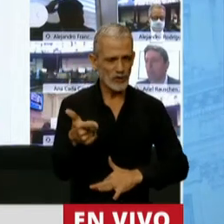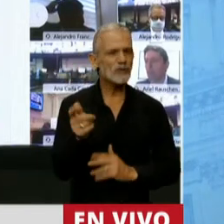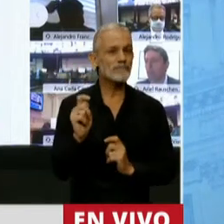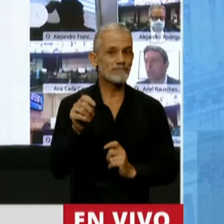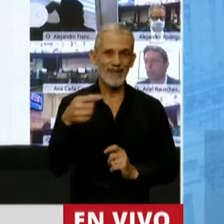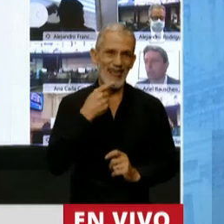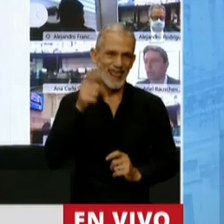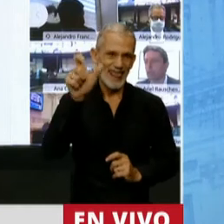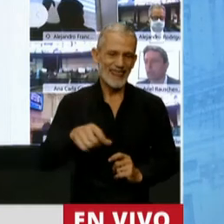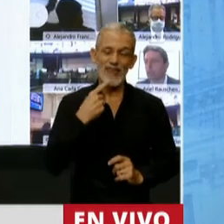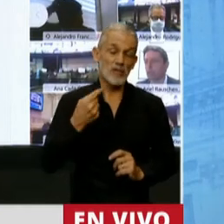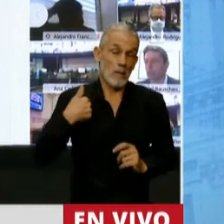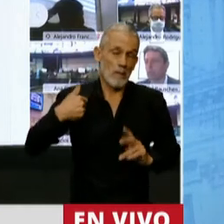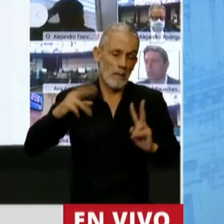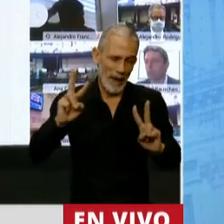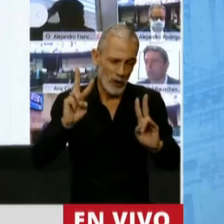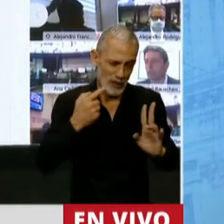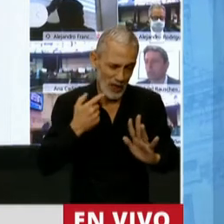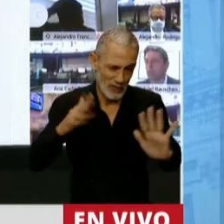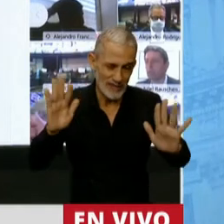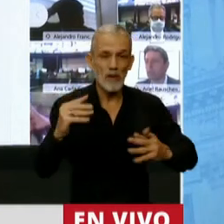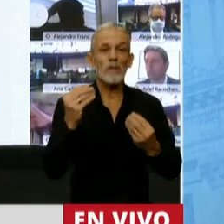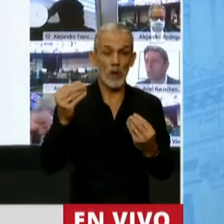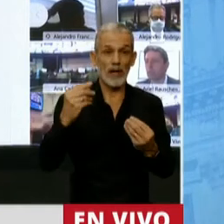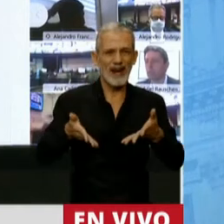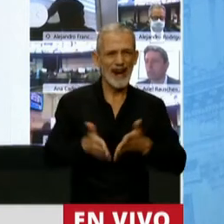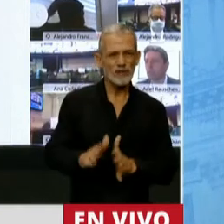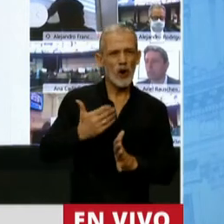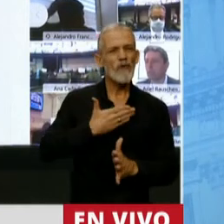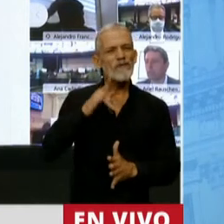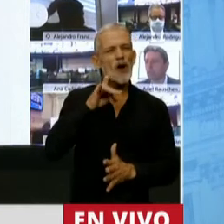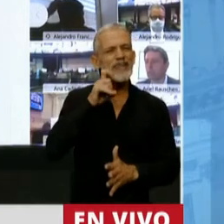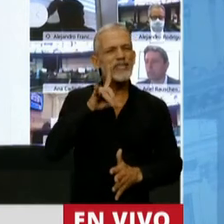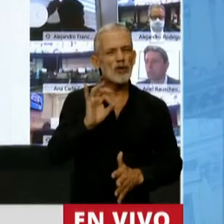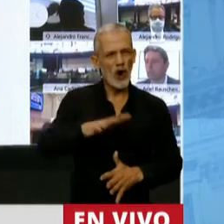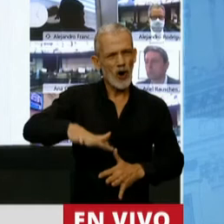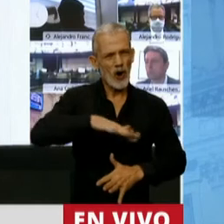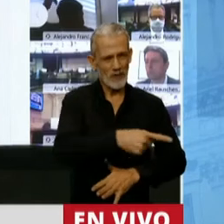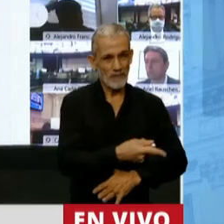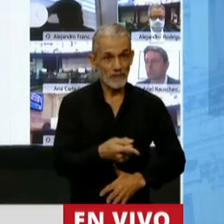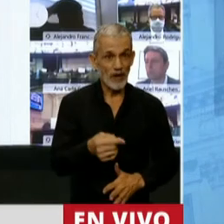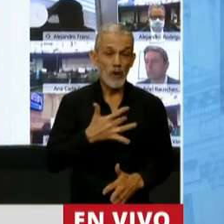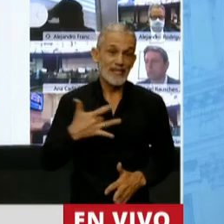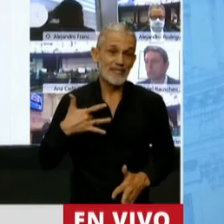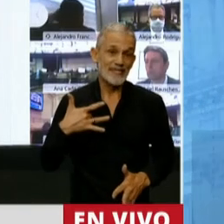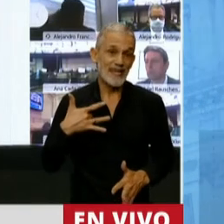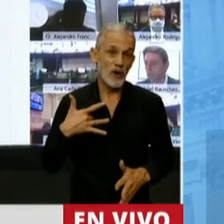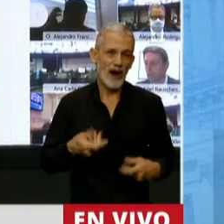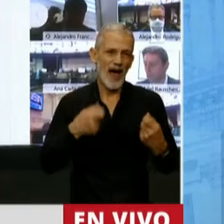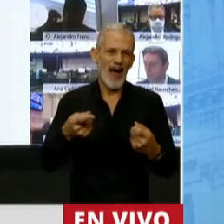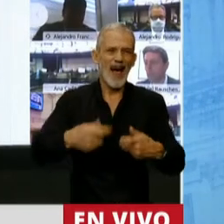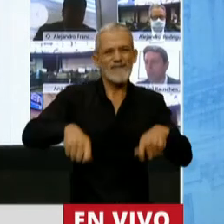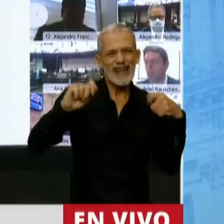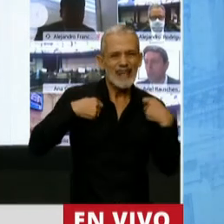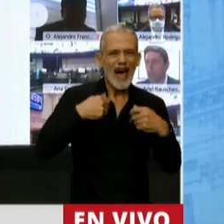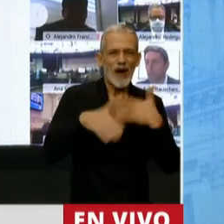se autodenomina peronista, porque allá donde nació en Fiorito había una señora que le habían llegado frazadas y